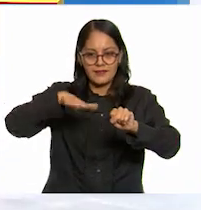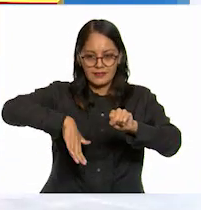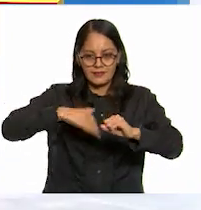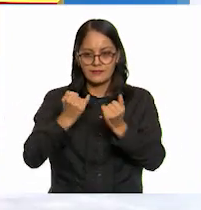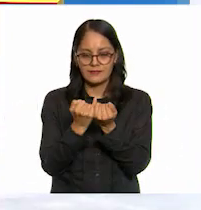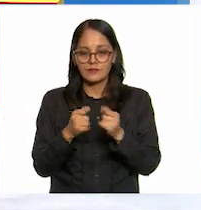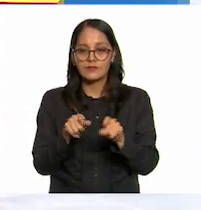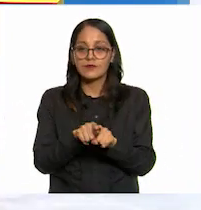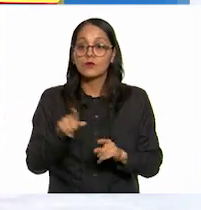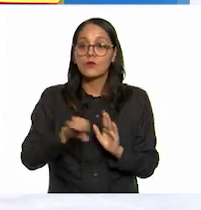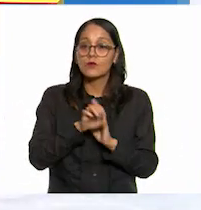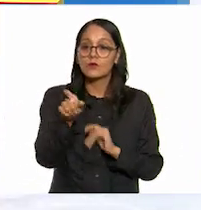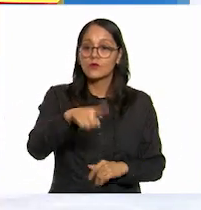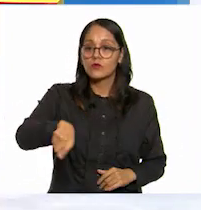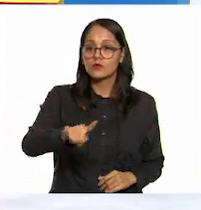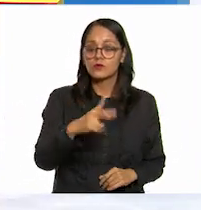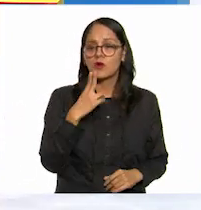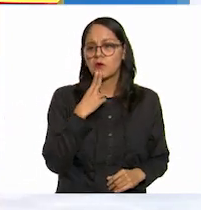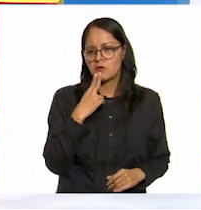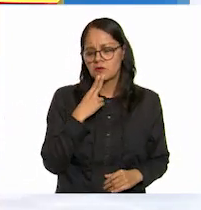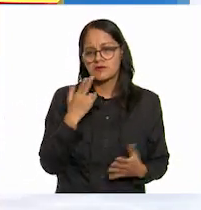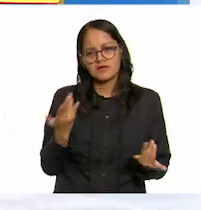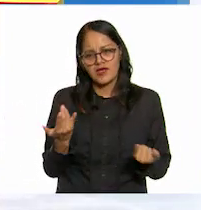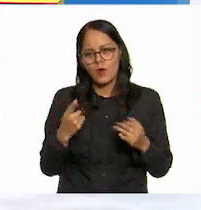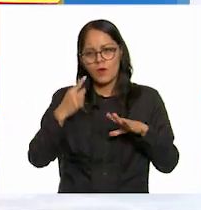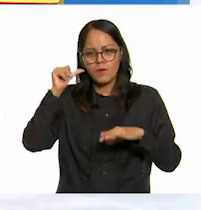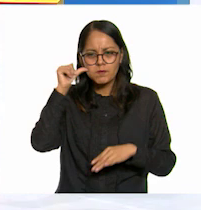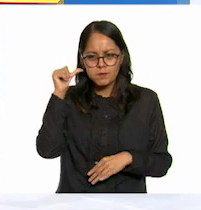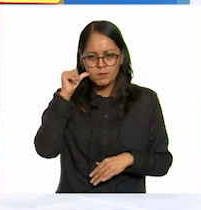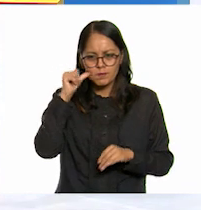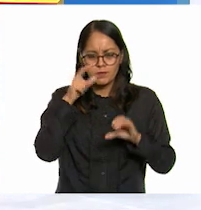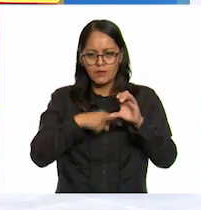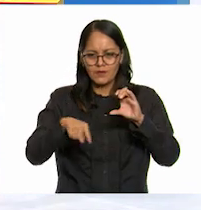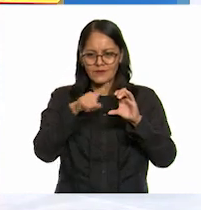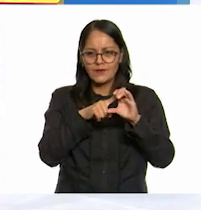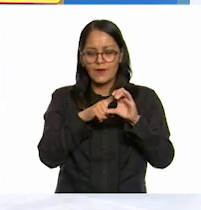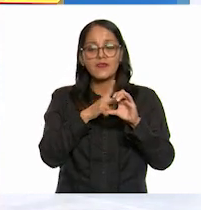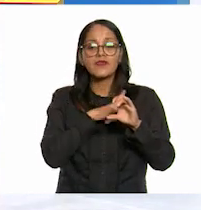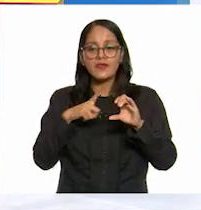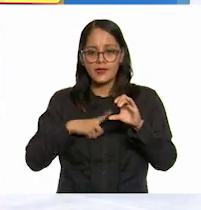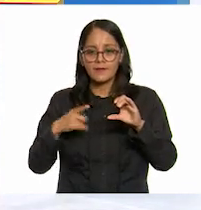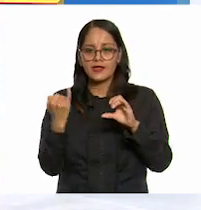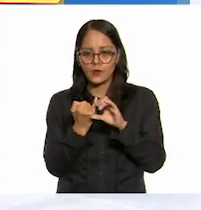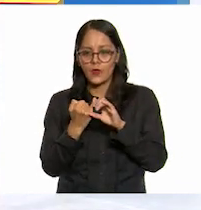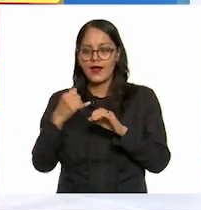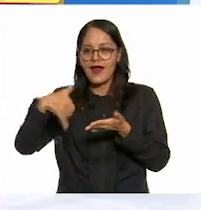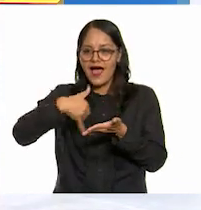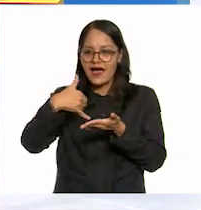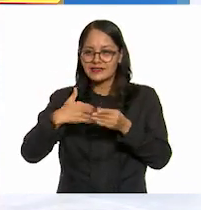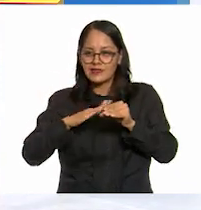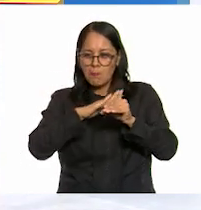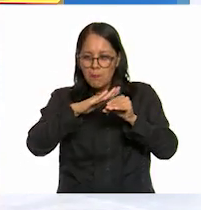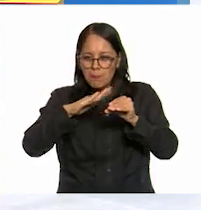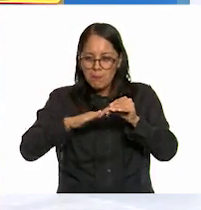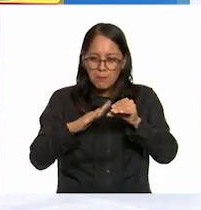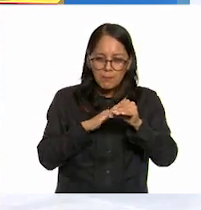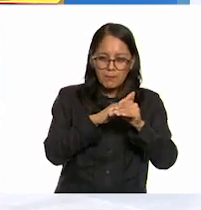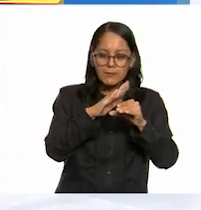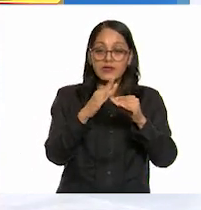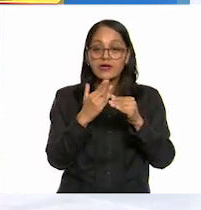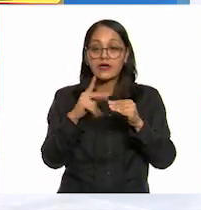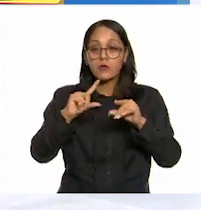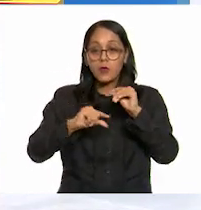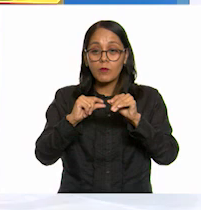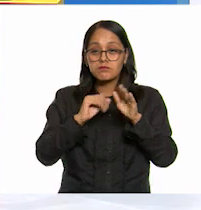cuando se usan mucho las ruedas se requiere lubricar los ejes con aceite pero si se